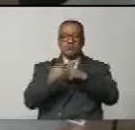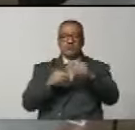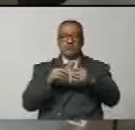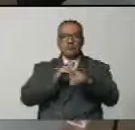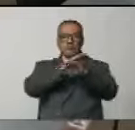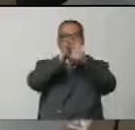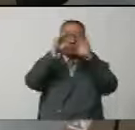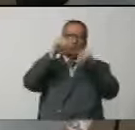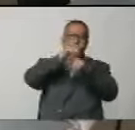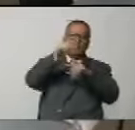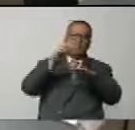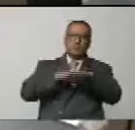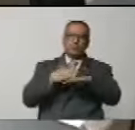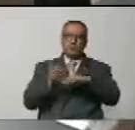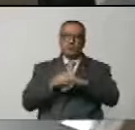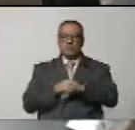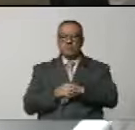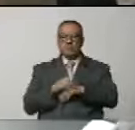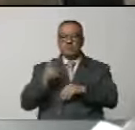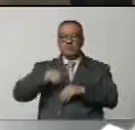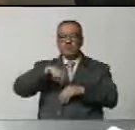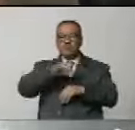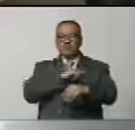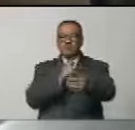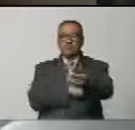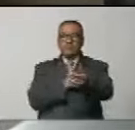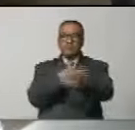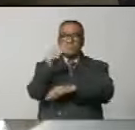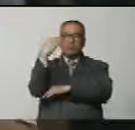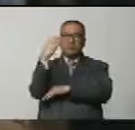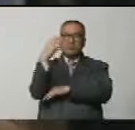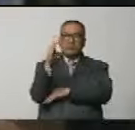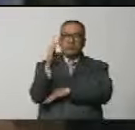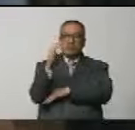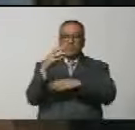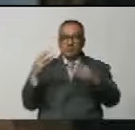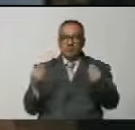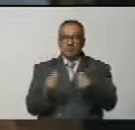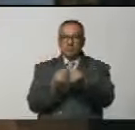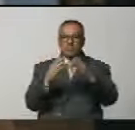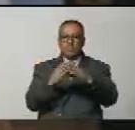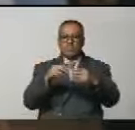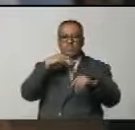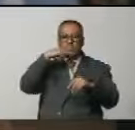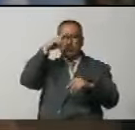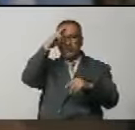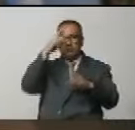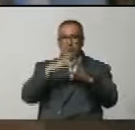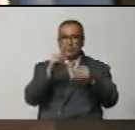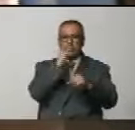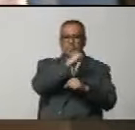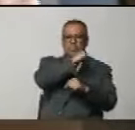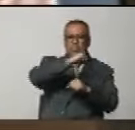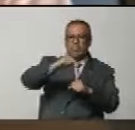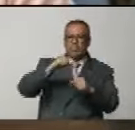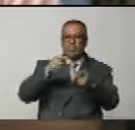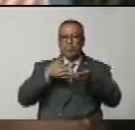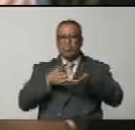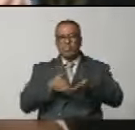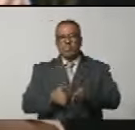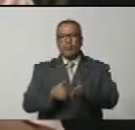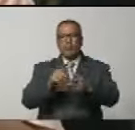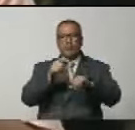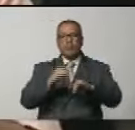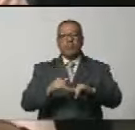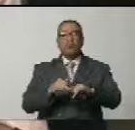porque en nuestra hermana Colombia se reunieron el papá de los asesinos y el hijo de los